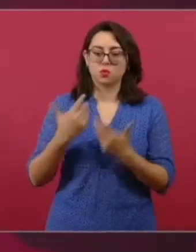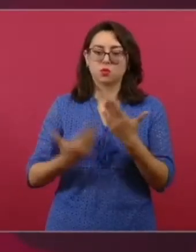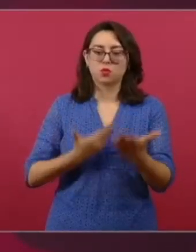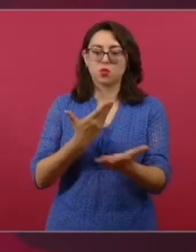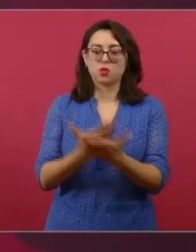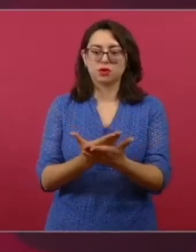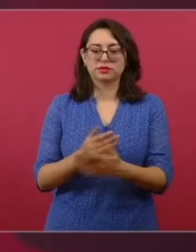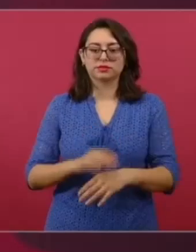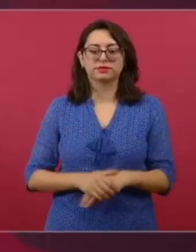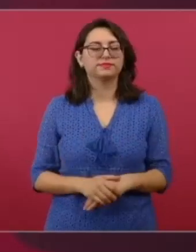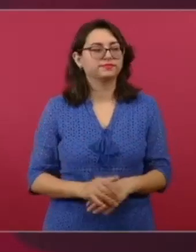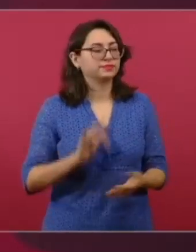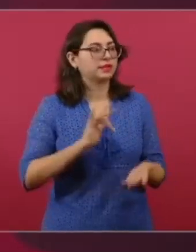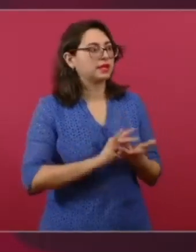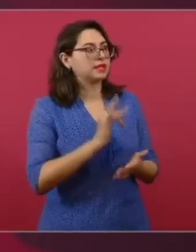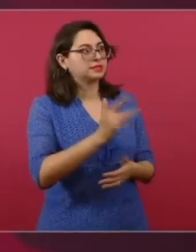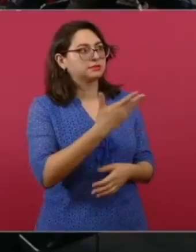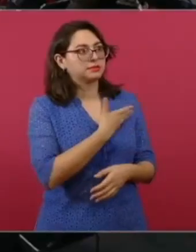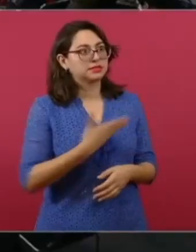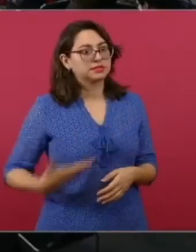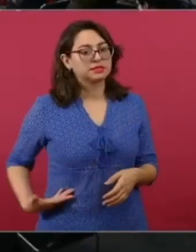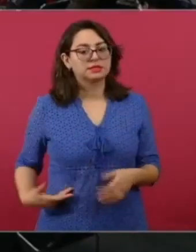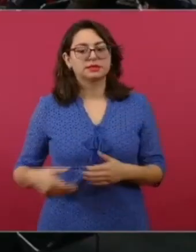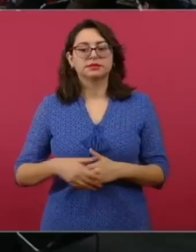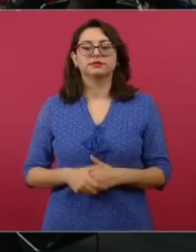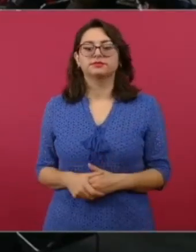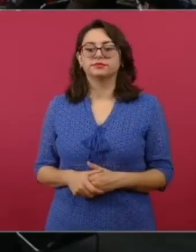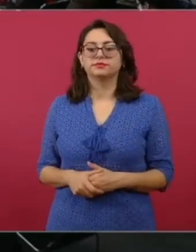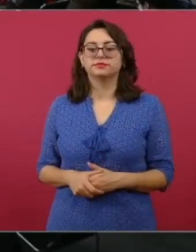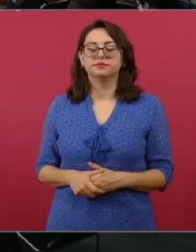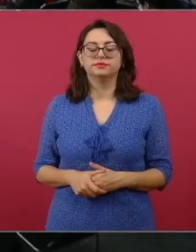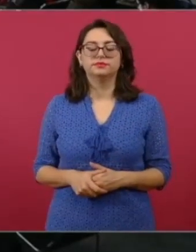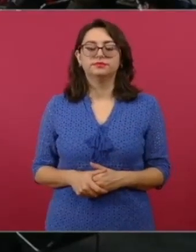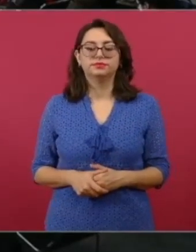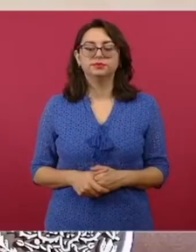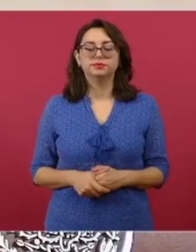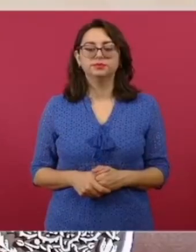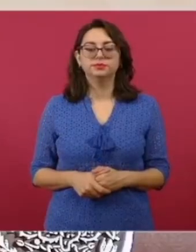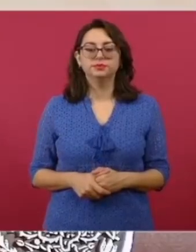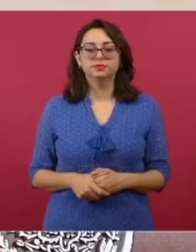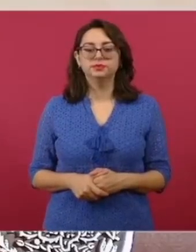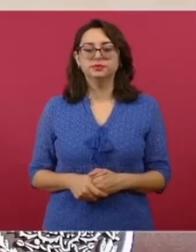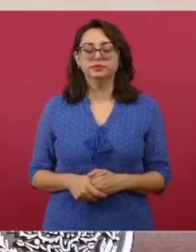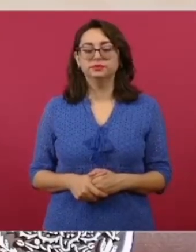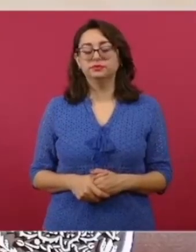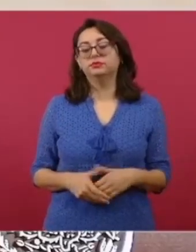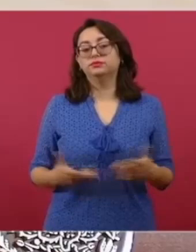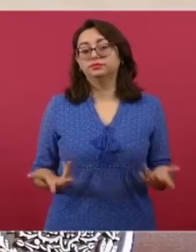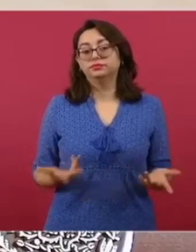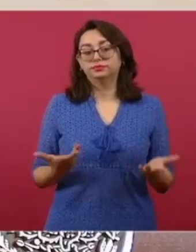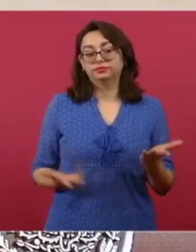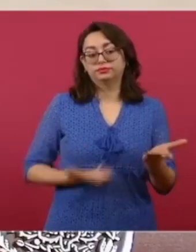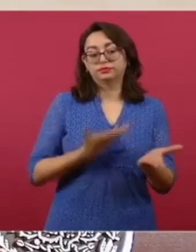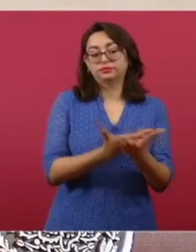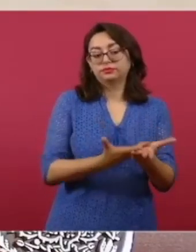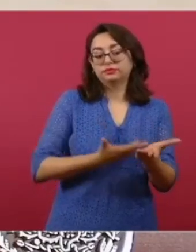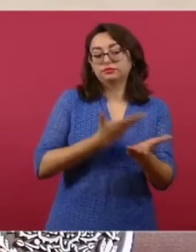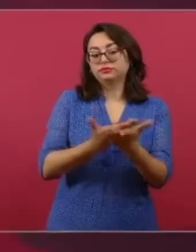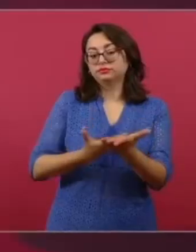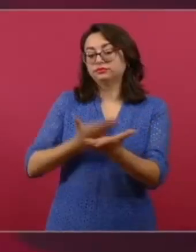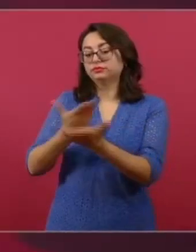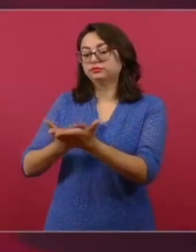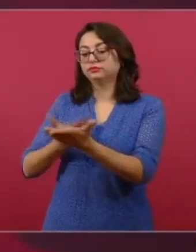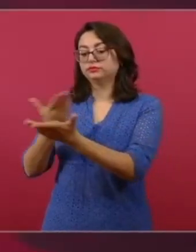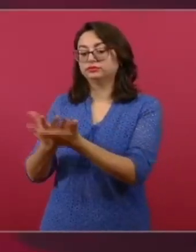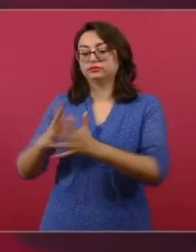Es un paquete de iniciativas